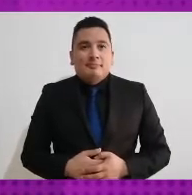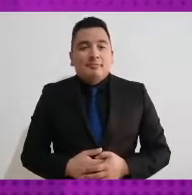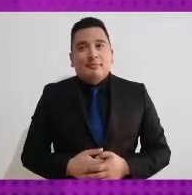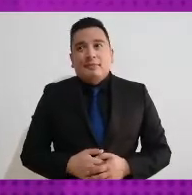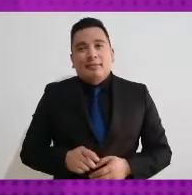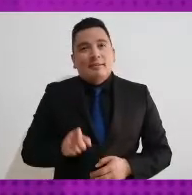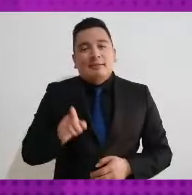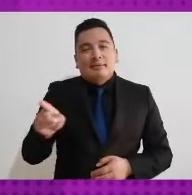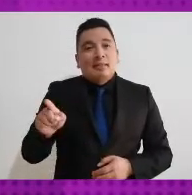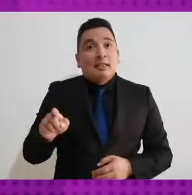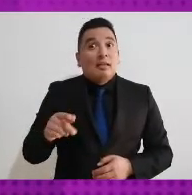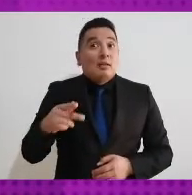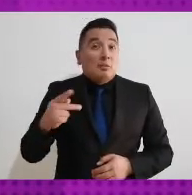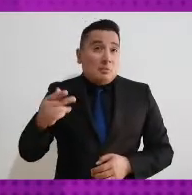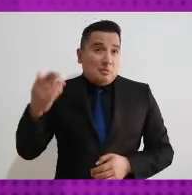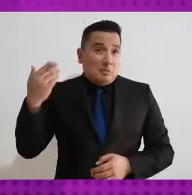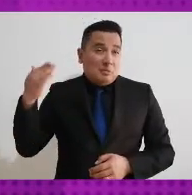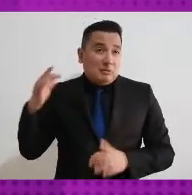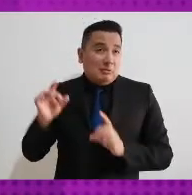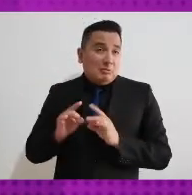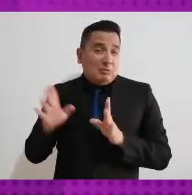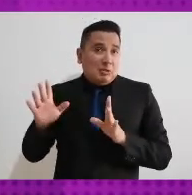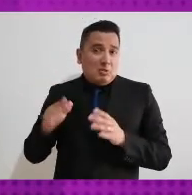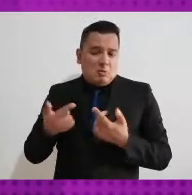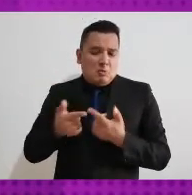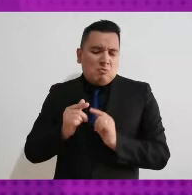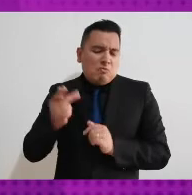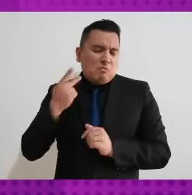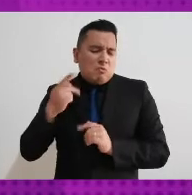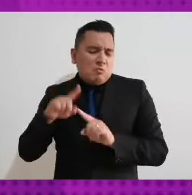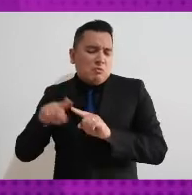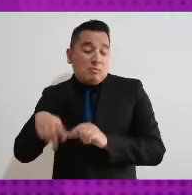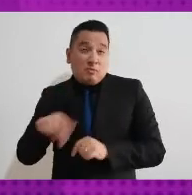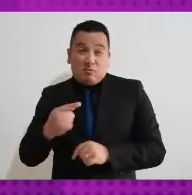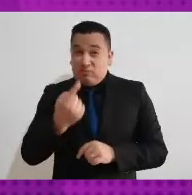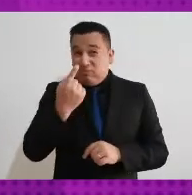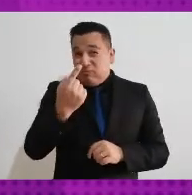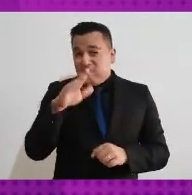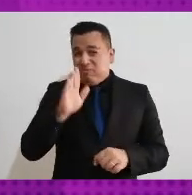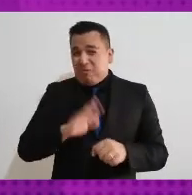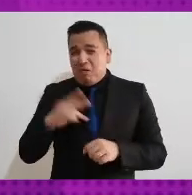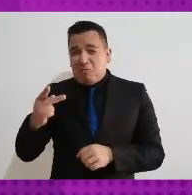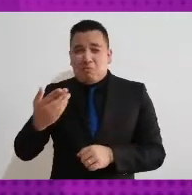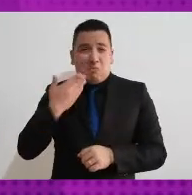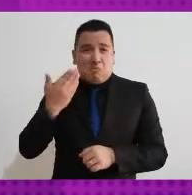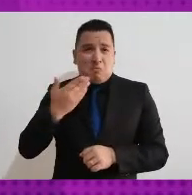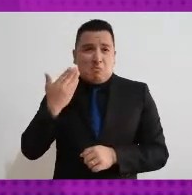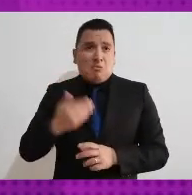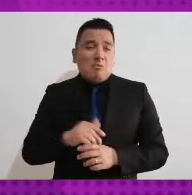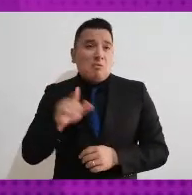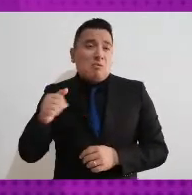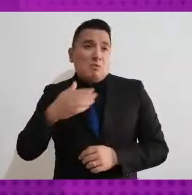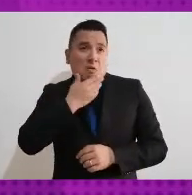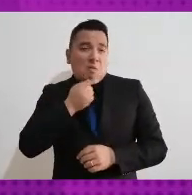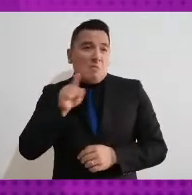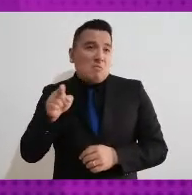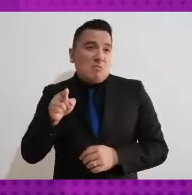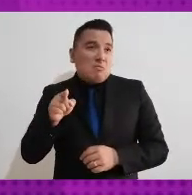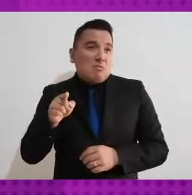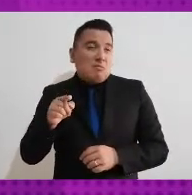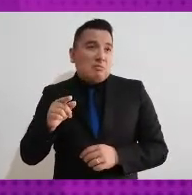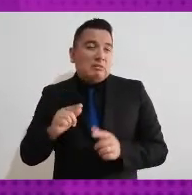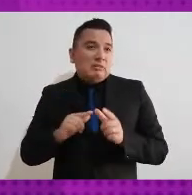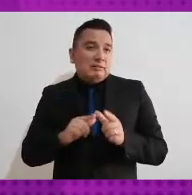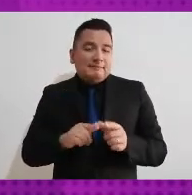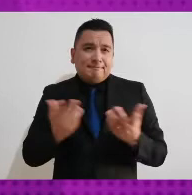hombres, que en todos los casos eran sus suplentes, subieran como propietarios y ellos fueran los que terminaran ejerciendo la diputación.